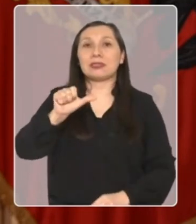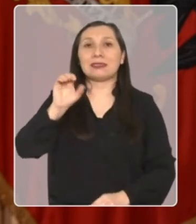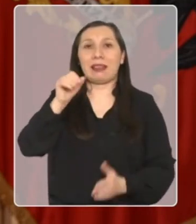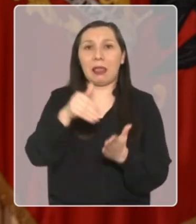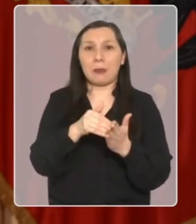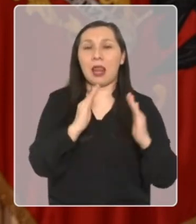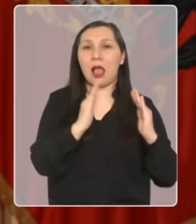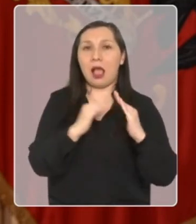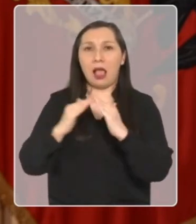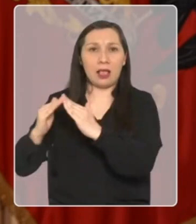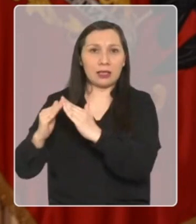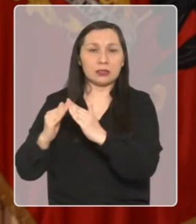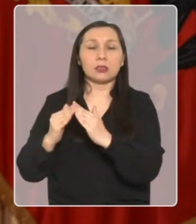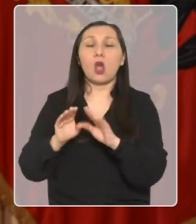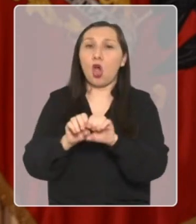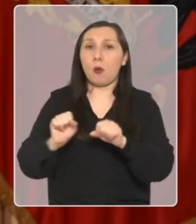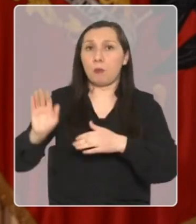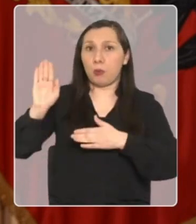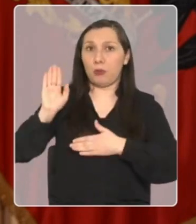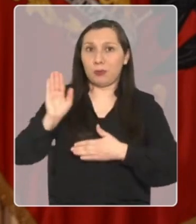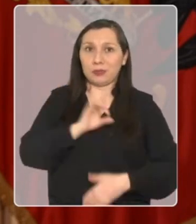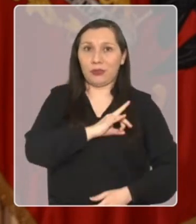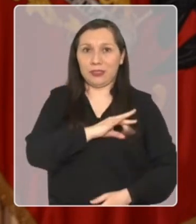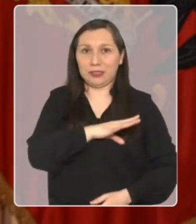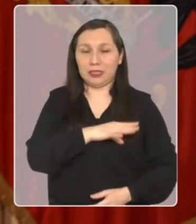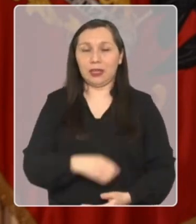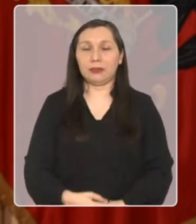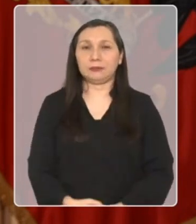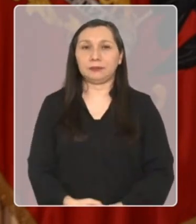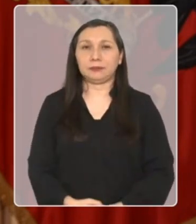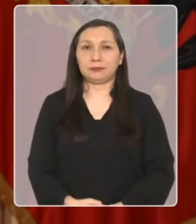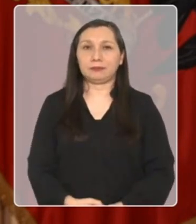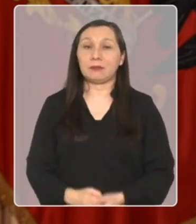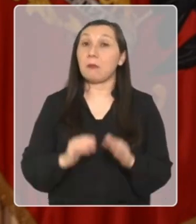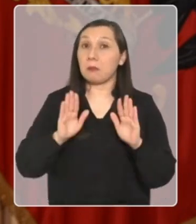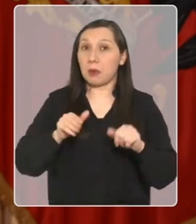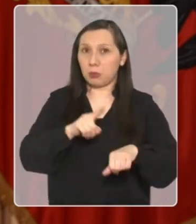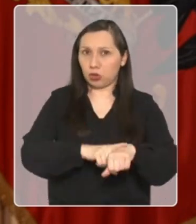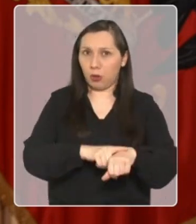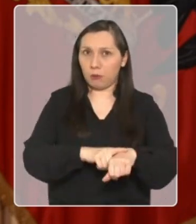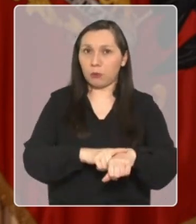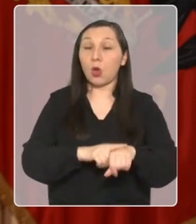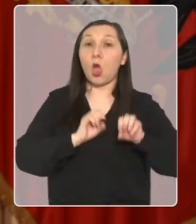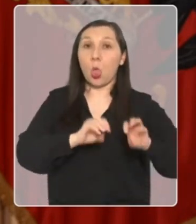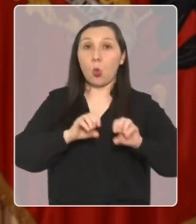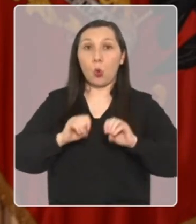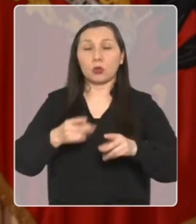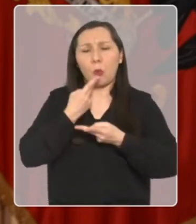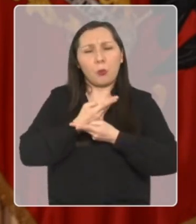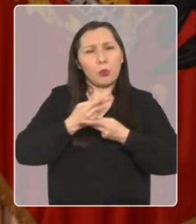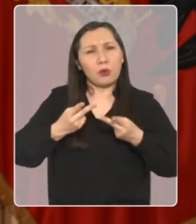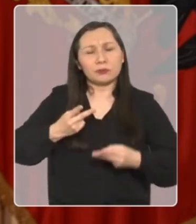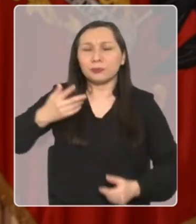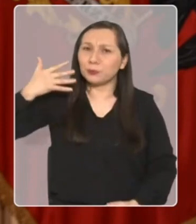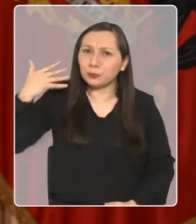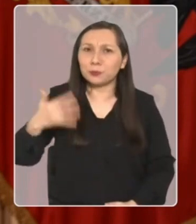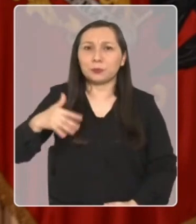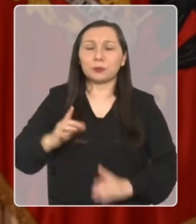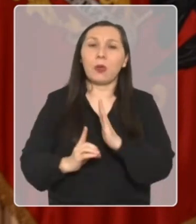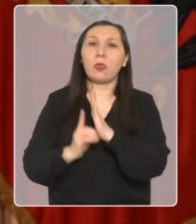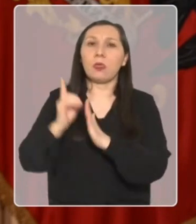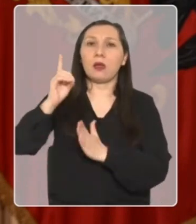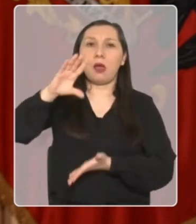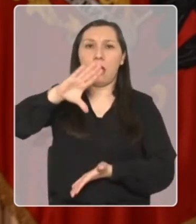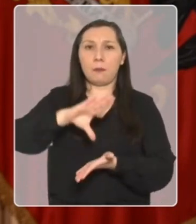construir las 260.000 viviendas que le comprometimos a Chile. A su vez, la educación pública es